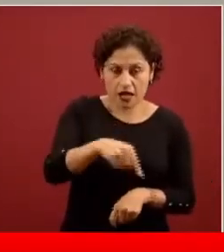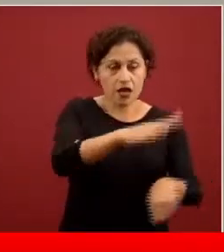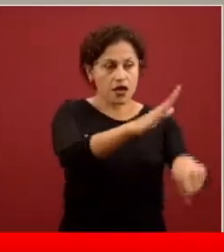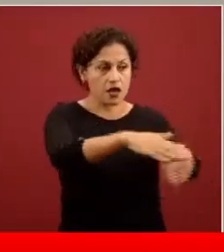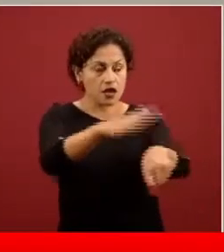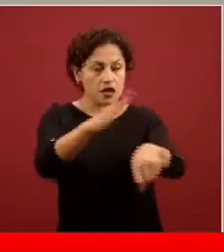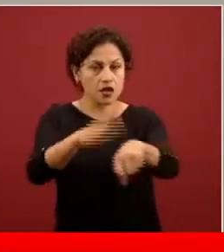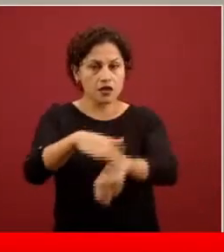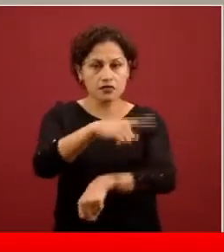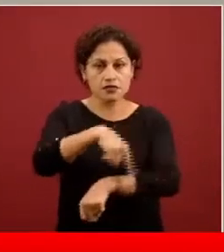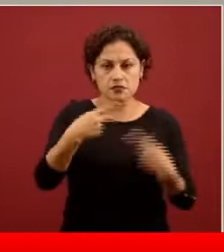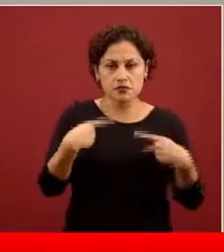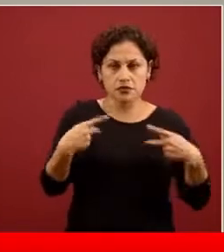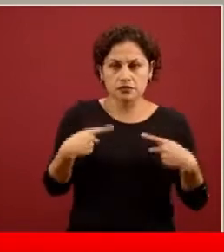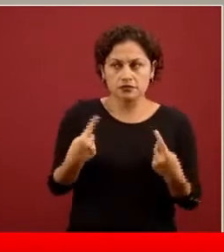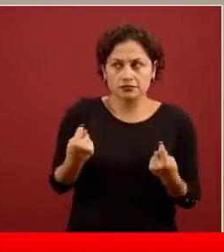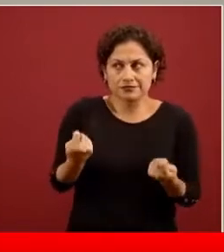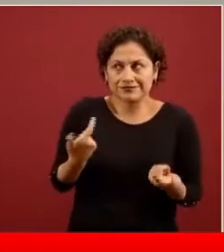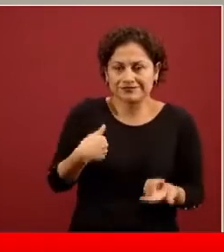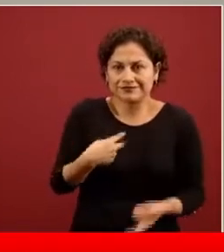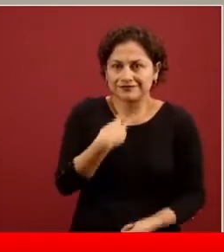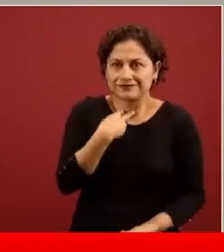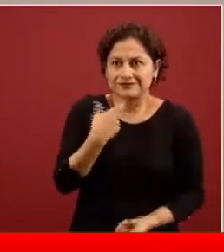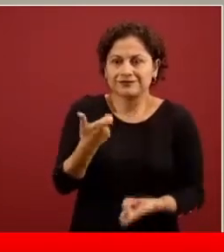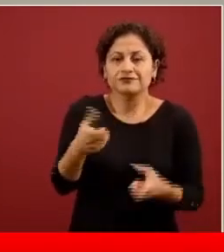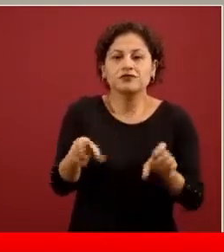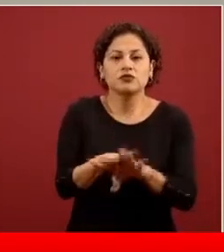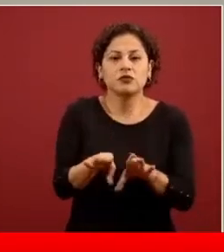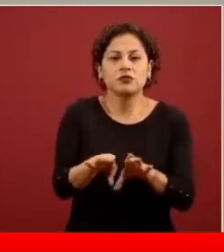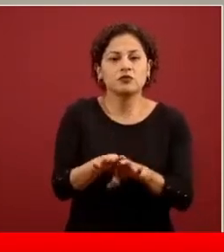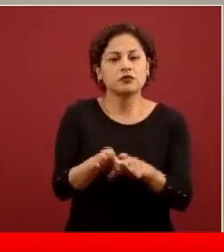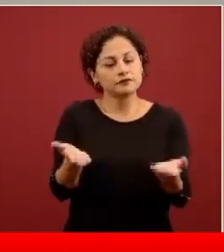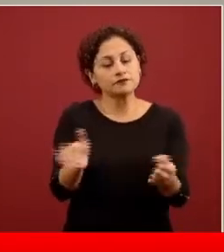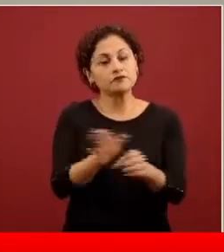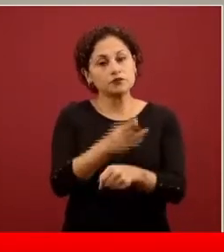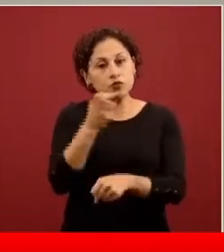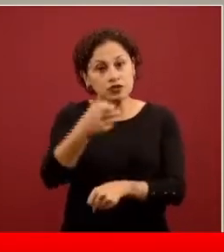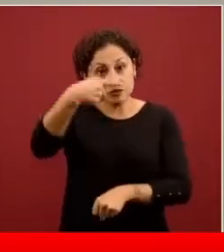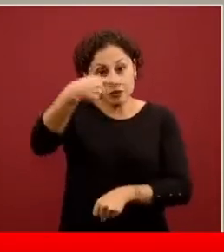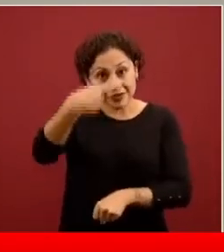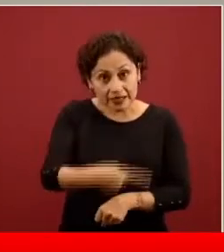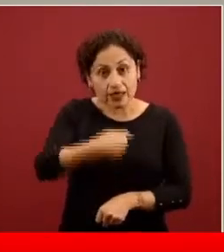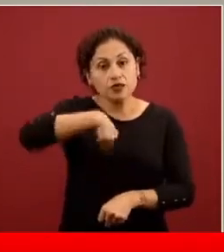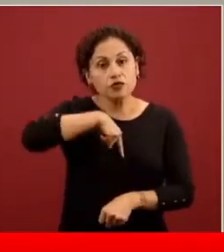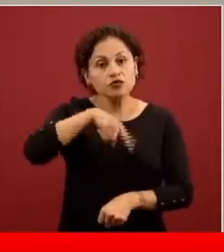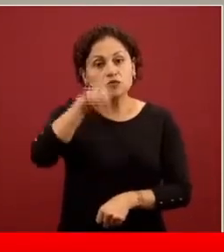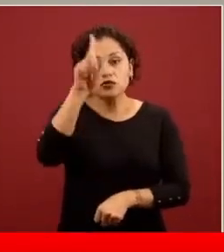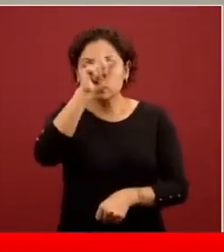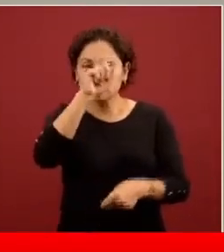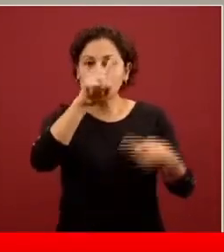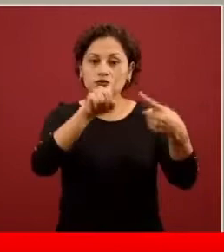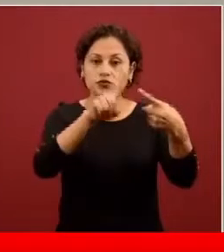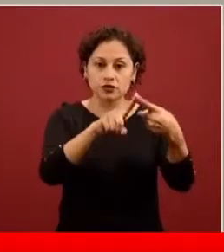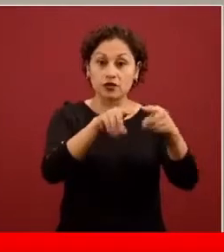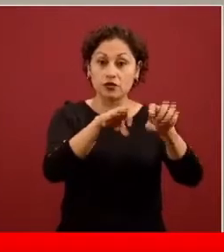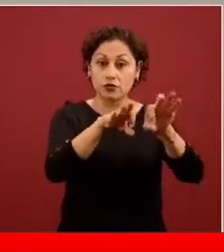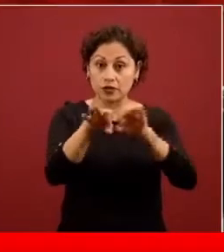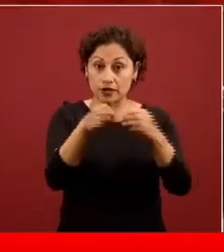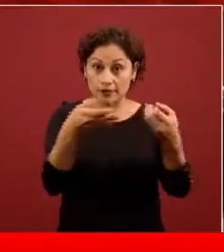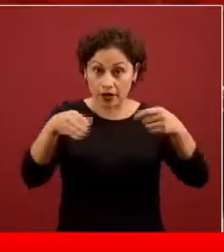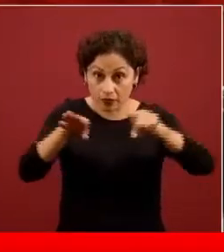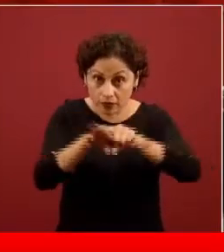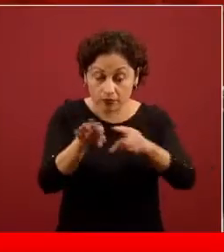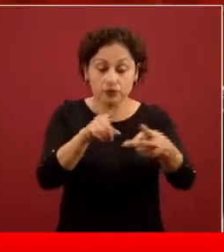conglomerados de actividades sociales, trabajo, escuela y recreación,